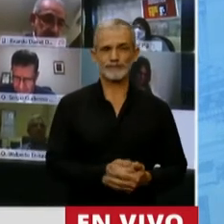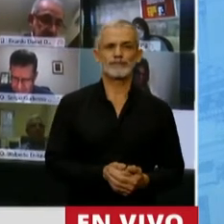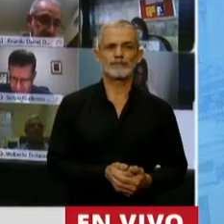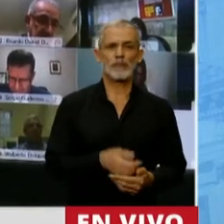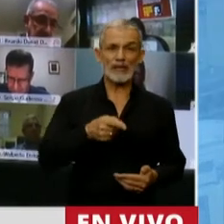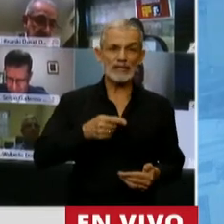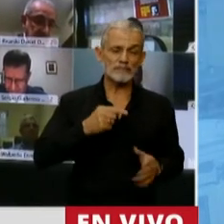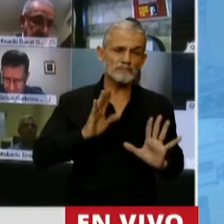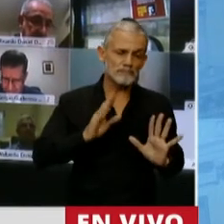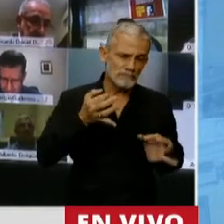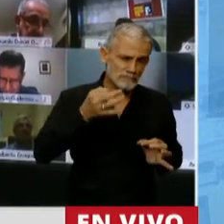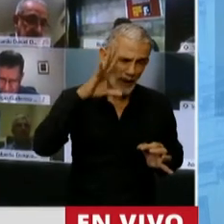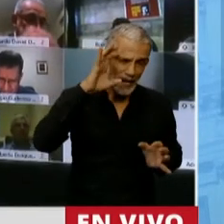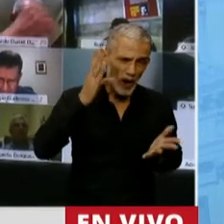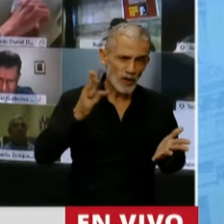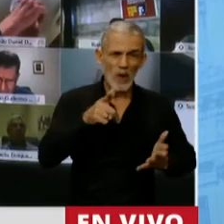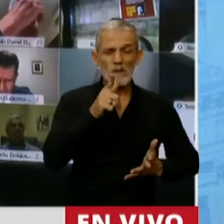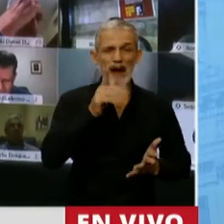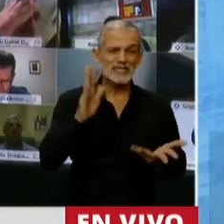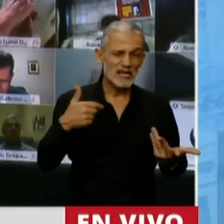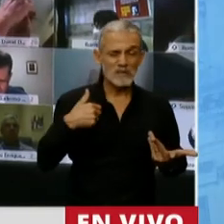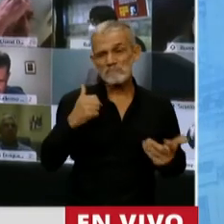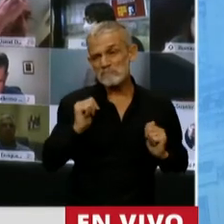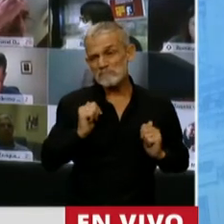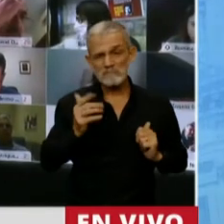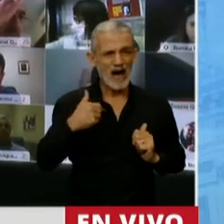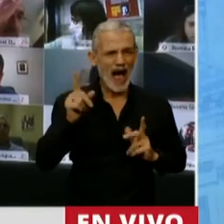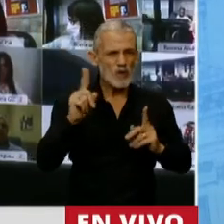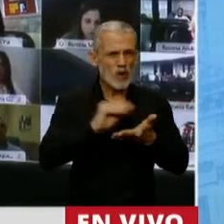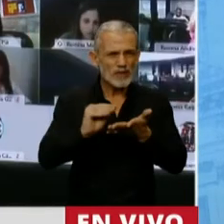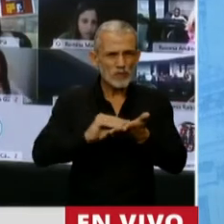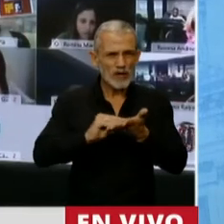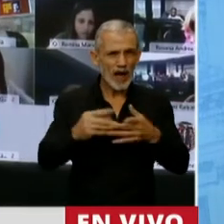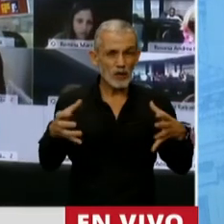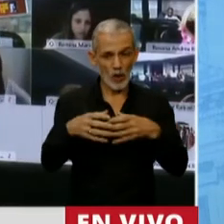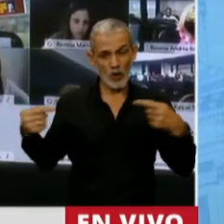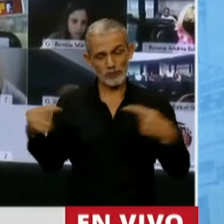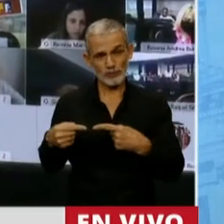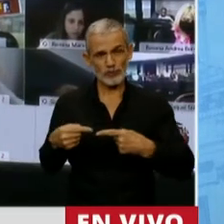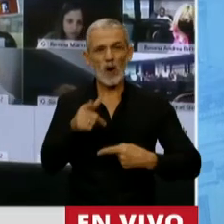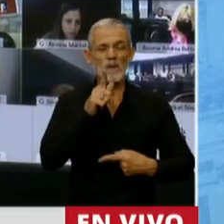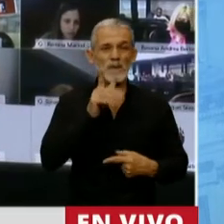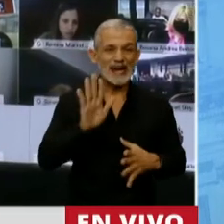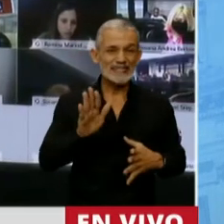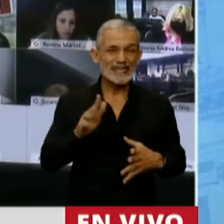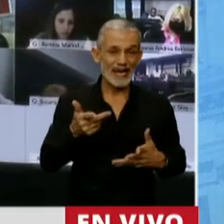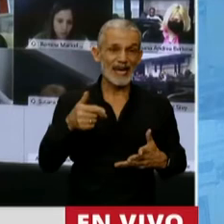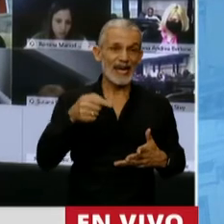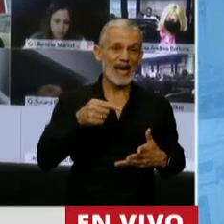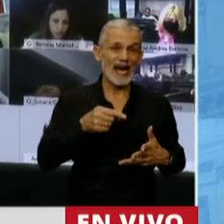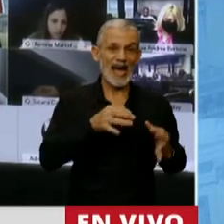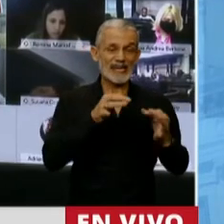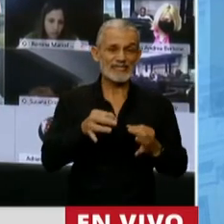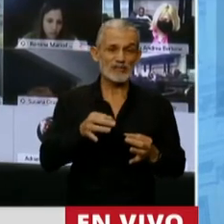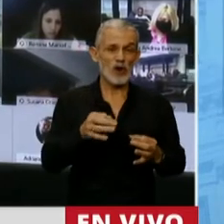mal recordarlo porque pareciera, cuando uno escucha algunos legisladores de la oposición, que recibimos